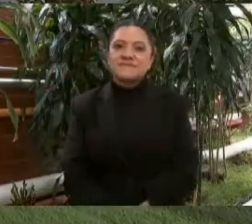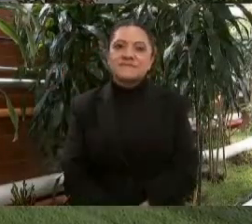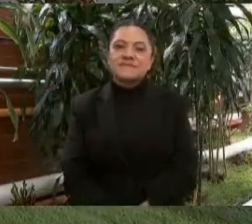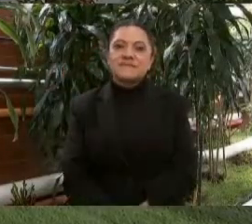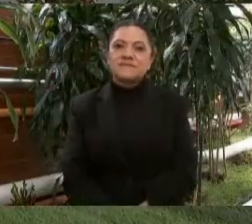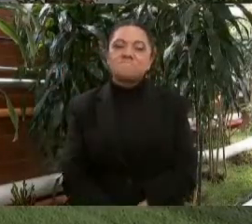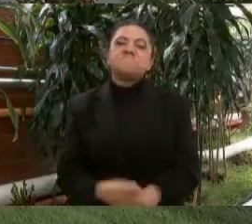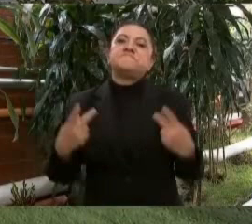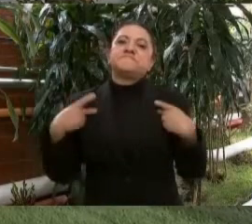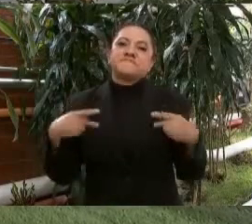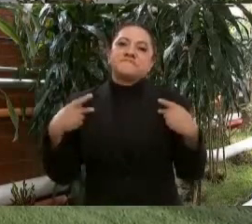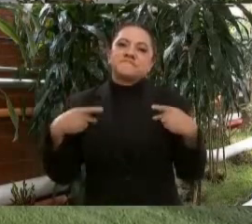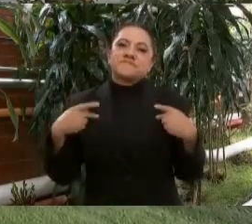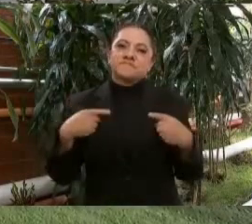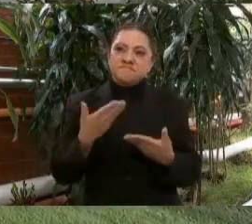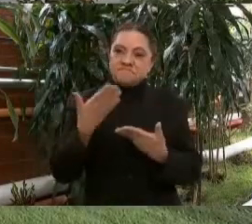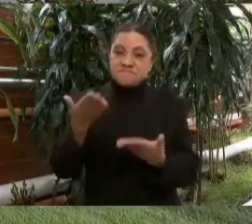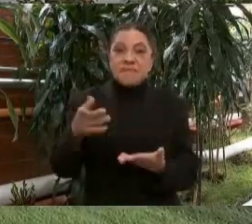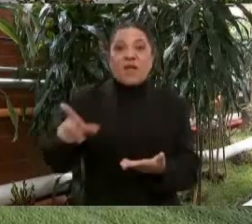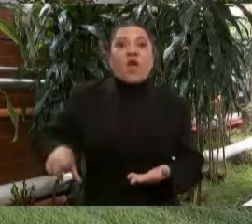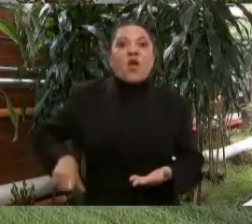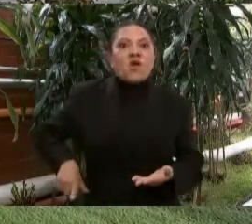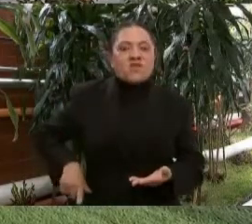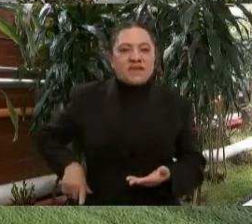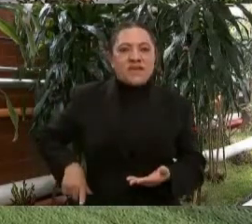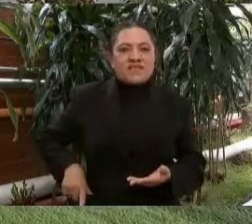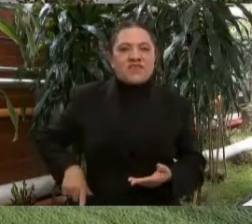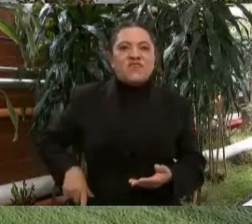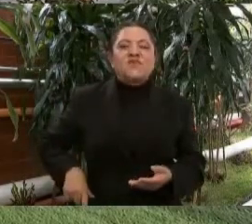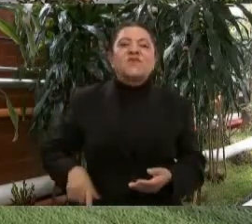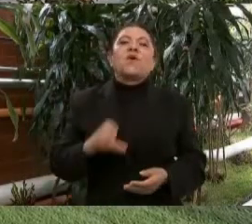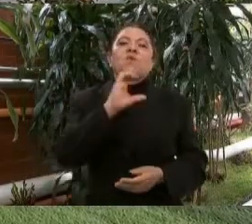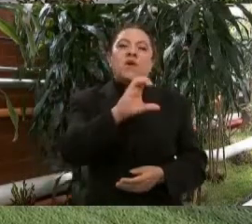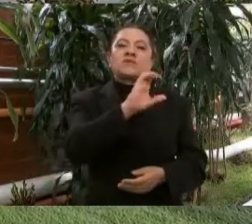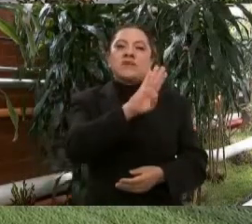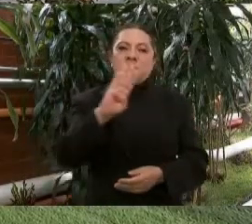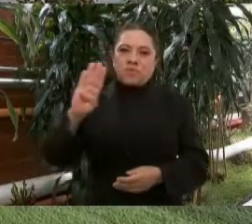ciudadano gobernador, Cuauhtémoc Blanco,